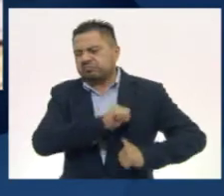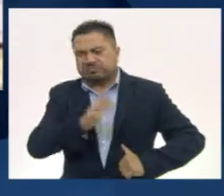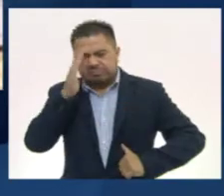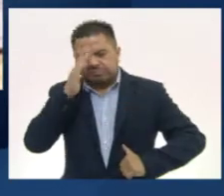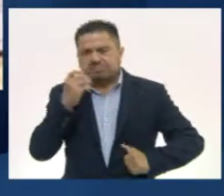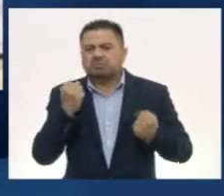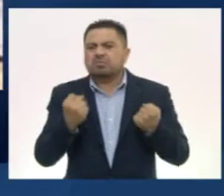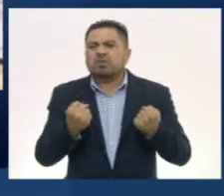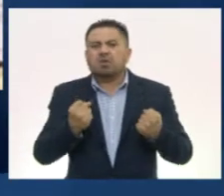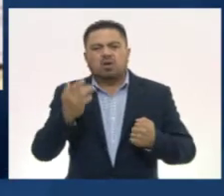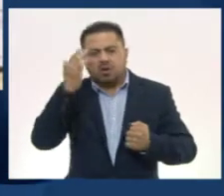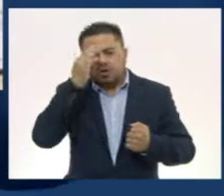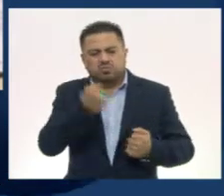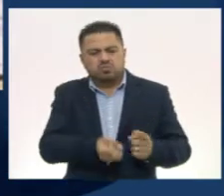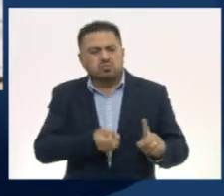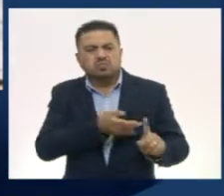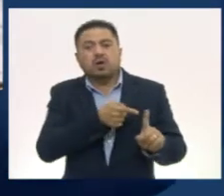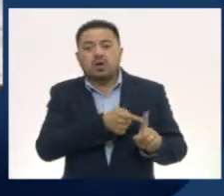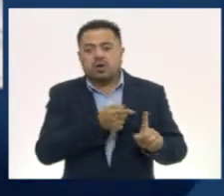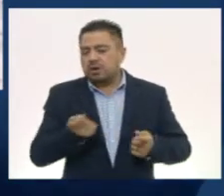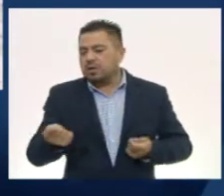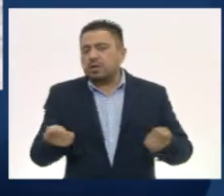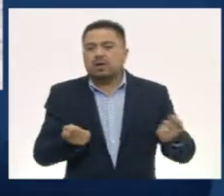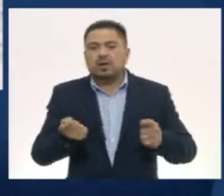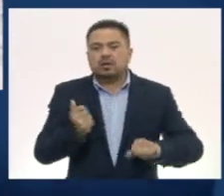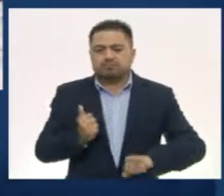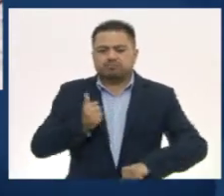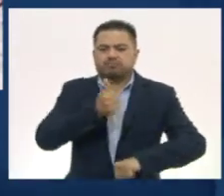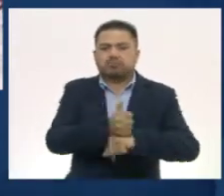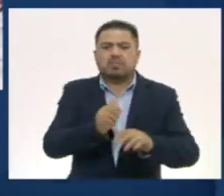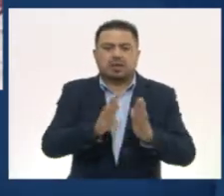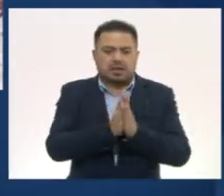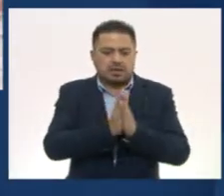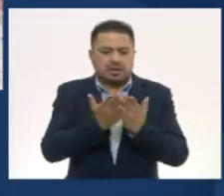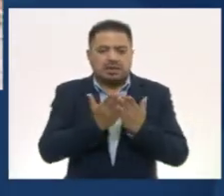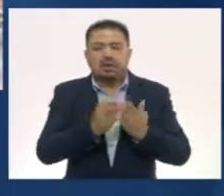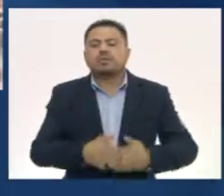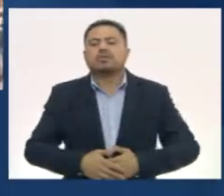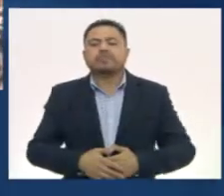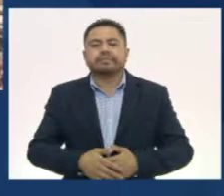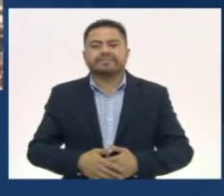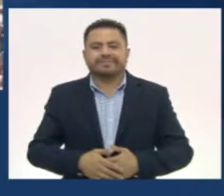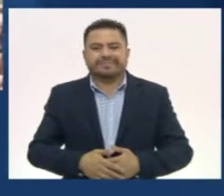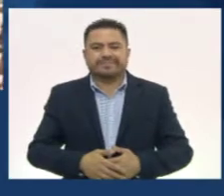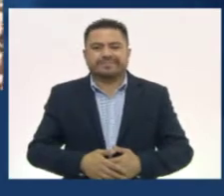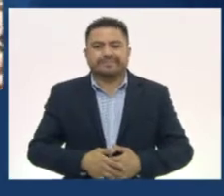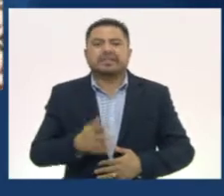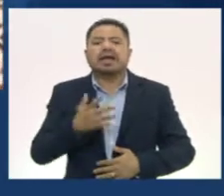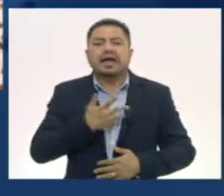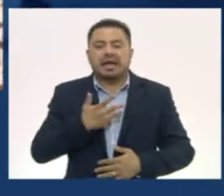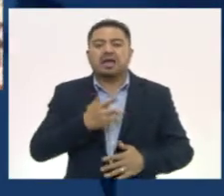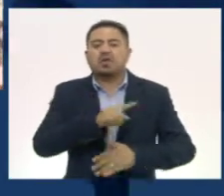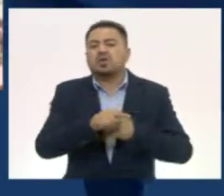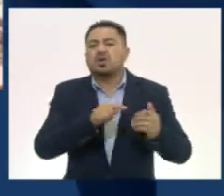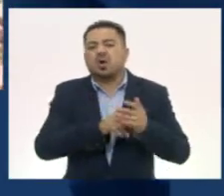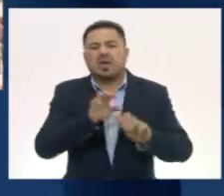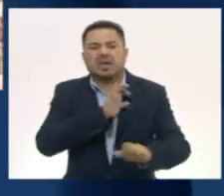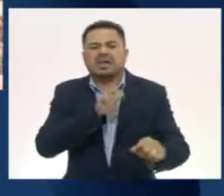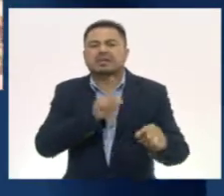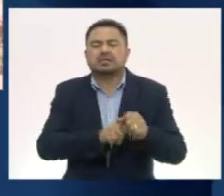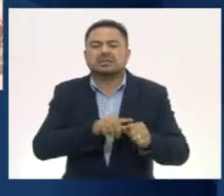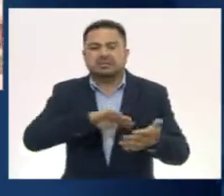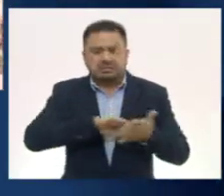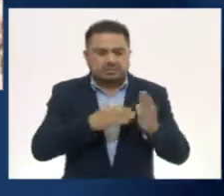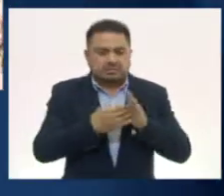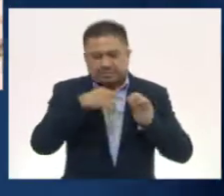sustentaba en el conocimiento que ellos controlaban, asentado en los libros. Había recintos especiales donde se